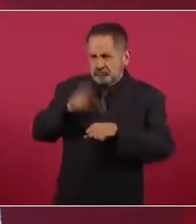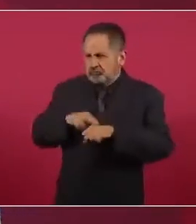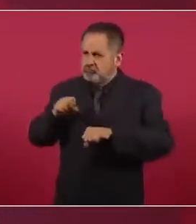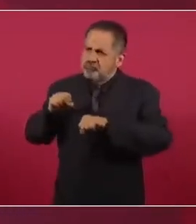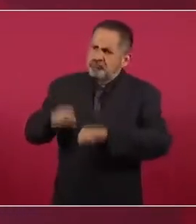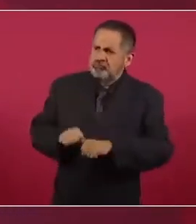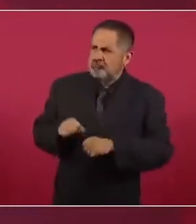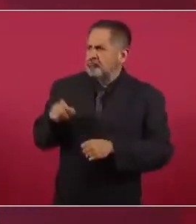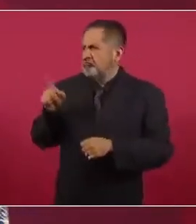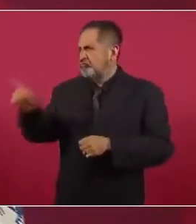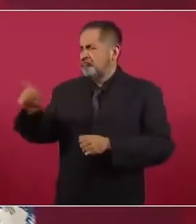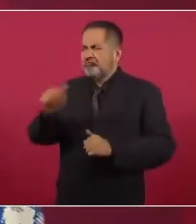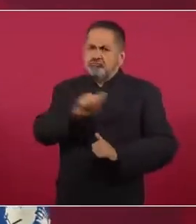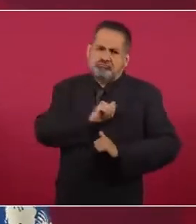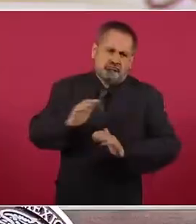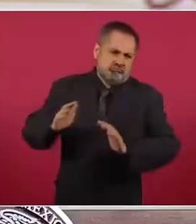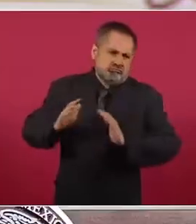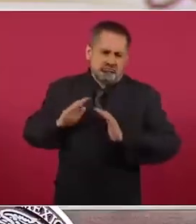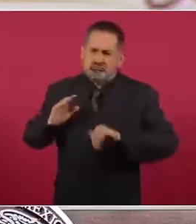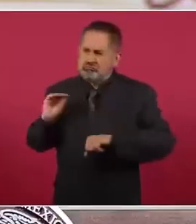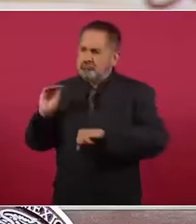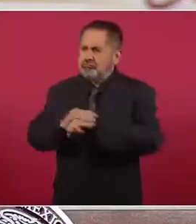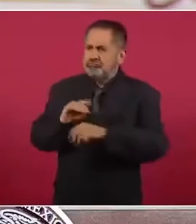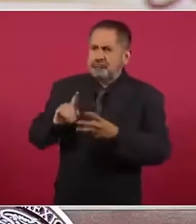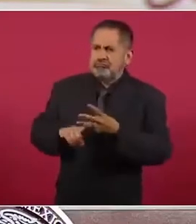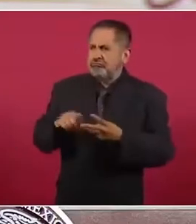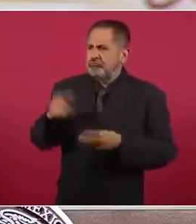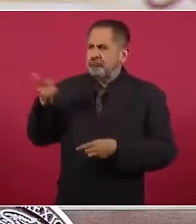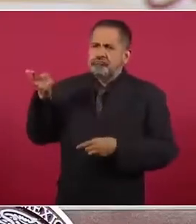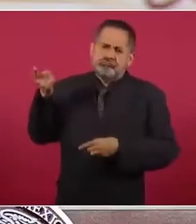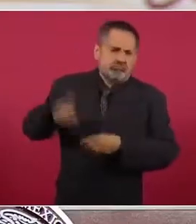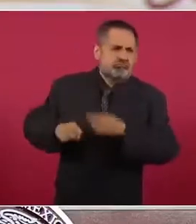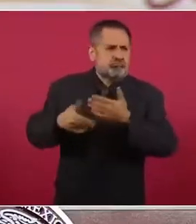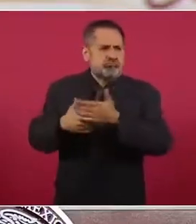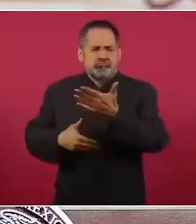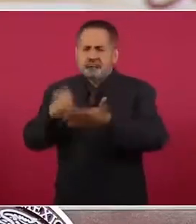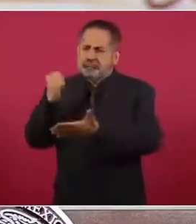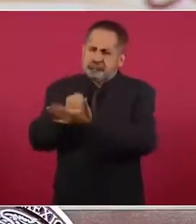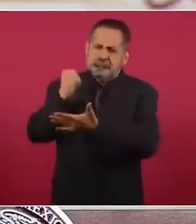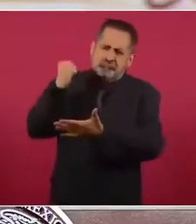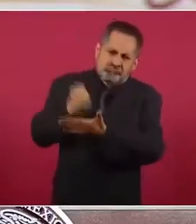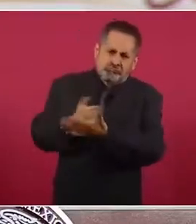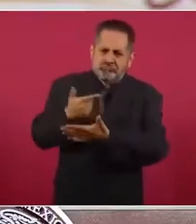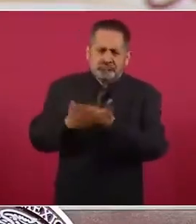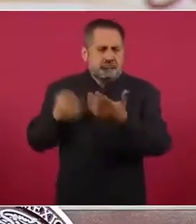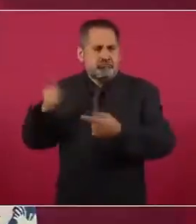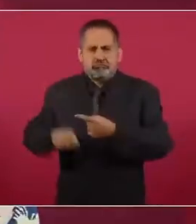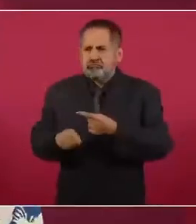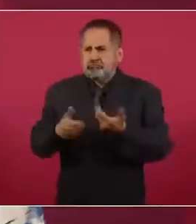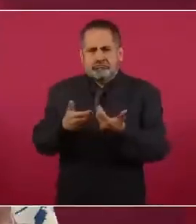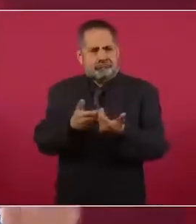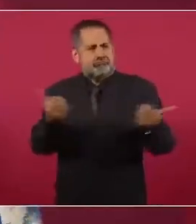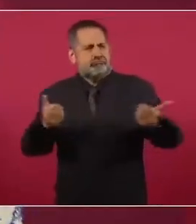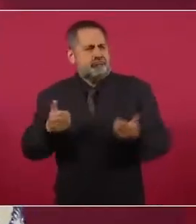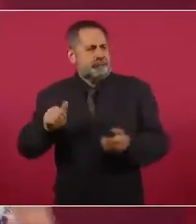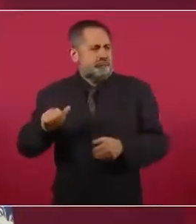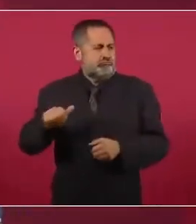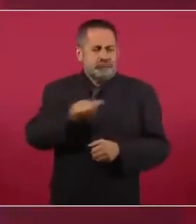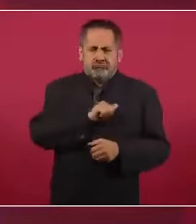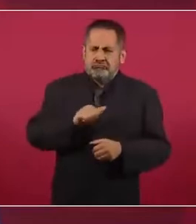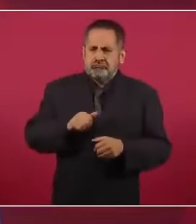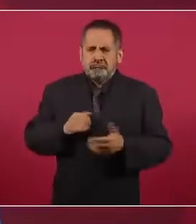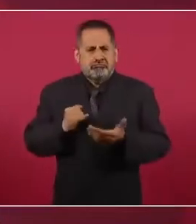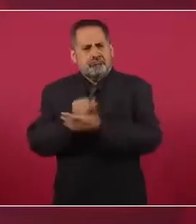la militarización del país, el gobernar a decretazos, la violación de la división de poderes, el golpismo